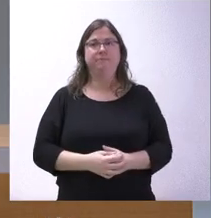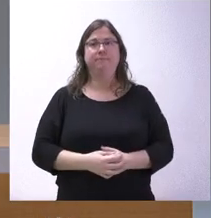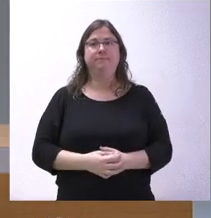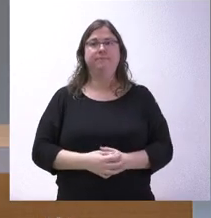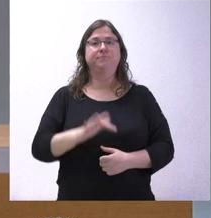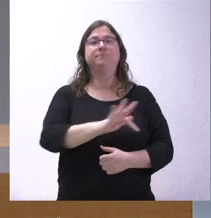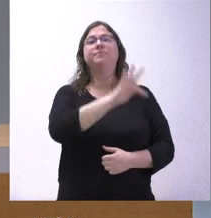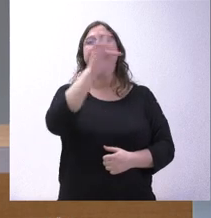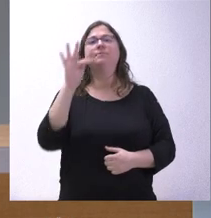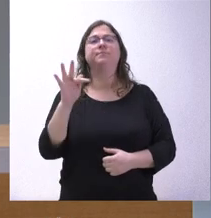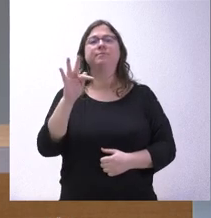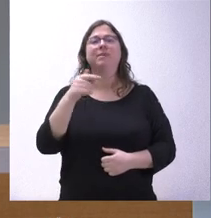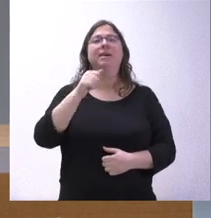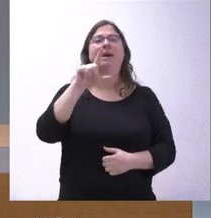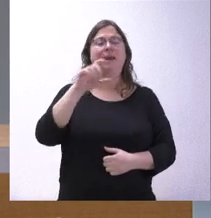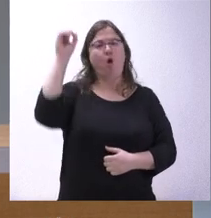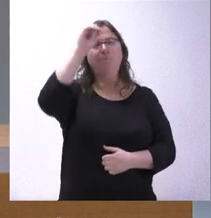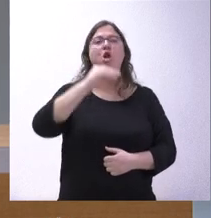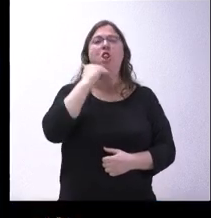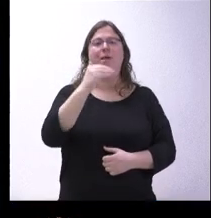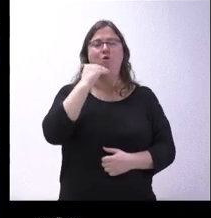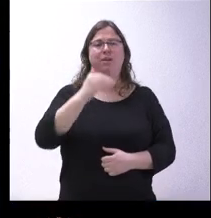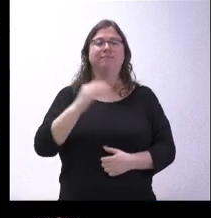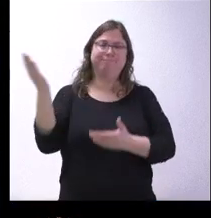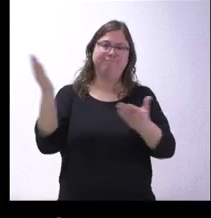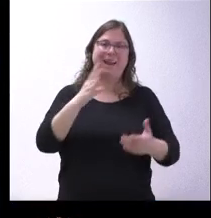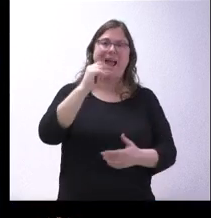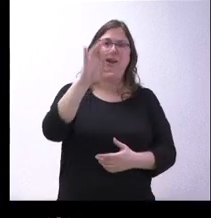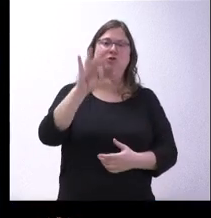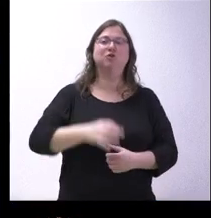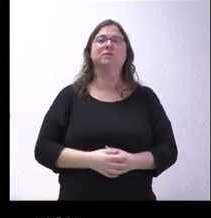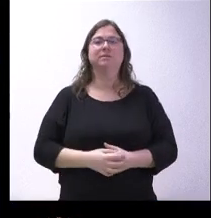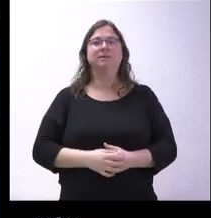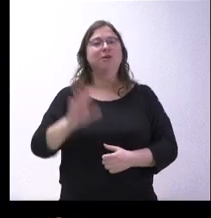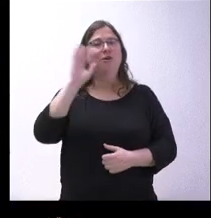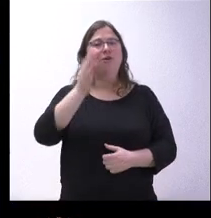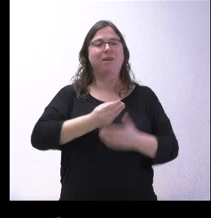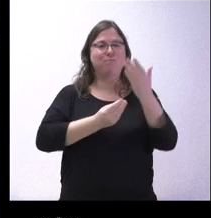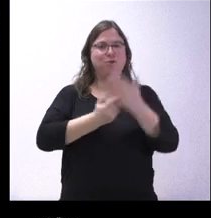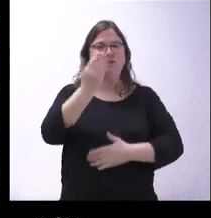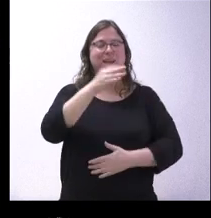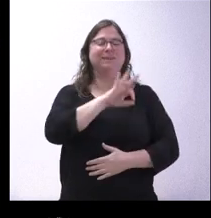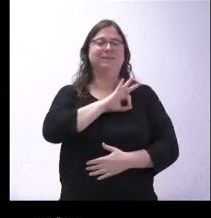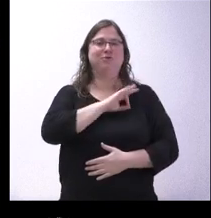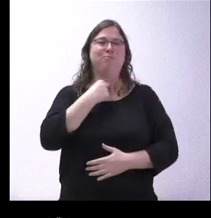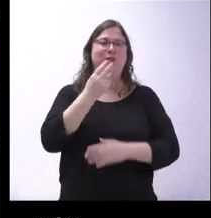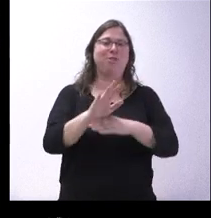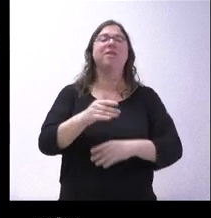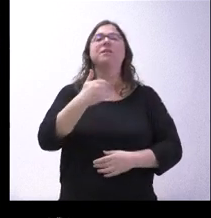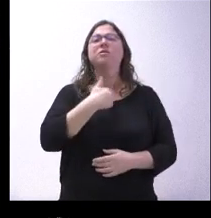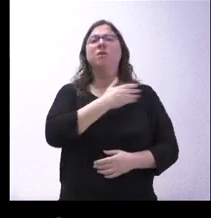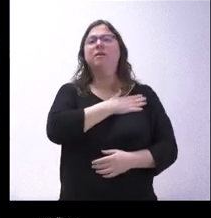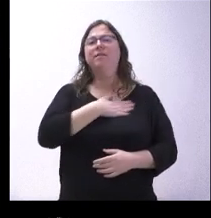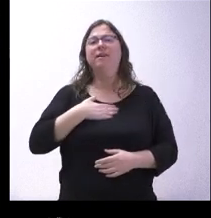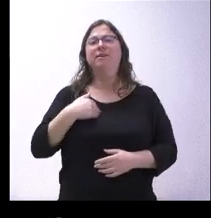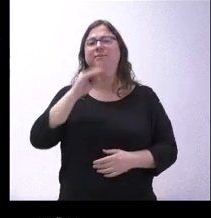Saludamos ahora a Carlos Gil, de la opinión de Zamora. Adelante, Carlos. Hola, buenos días, señor Carriado. Yo le quería preguntar, pero del